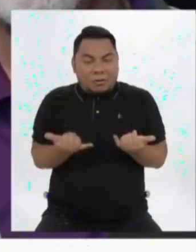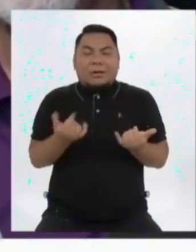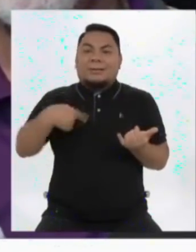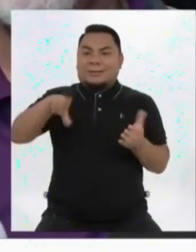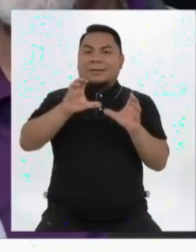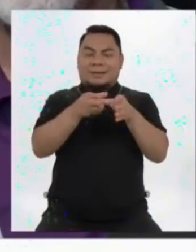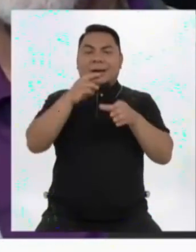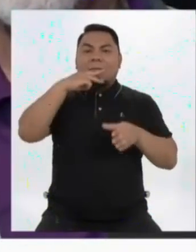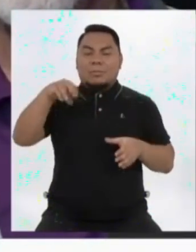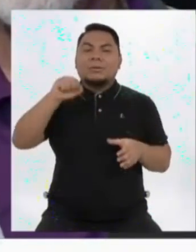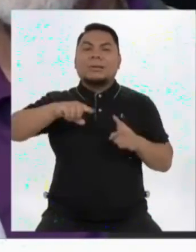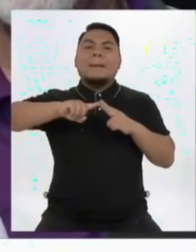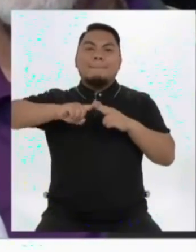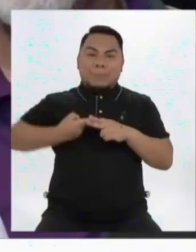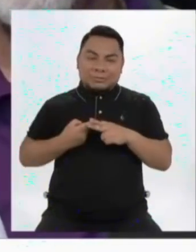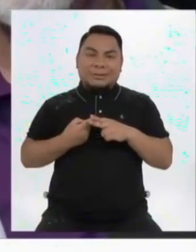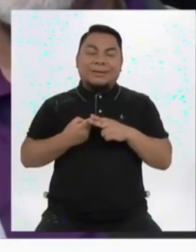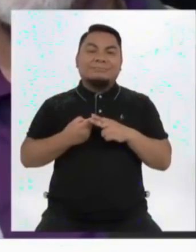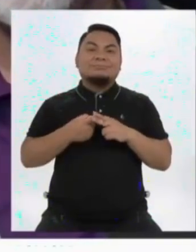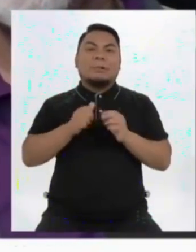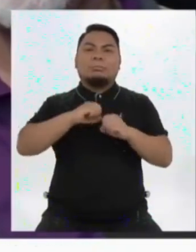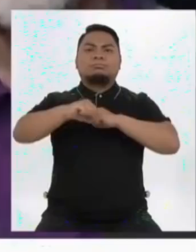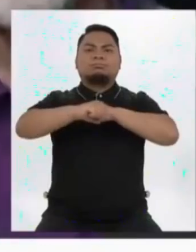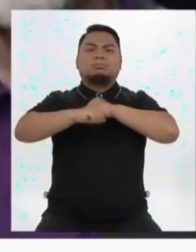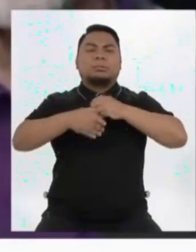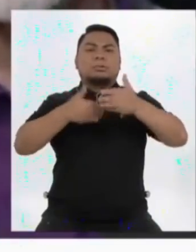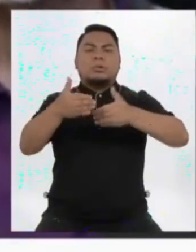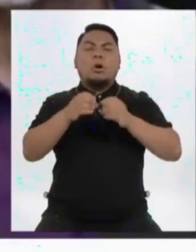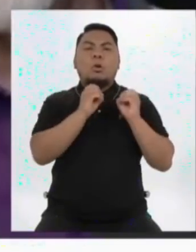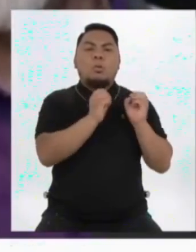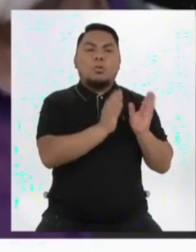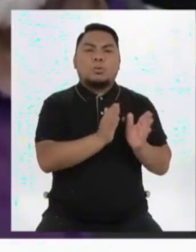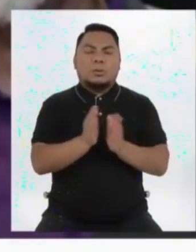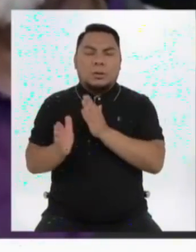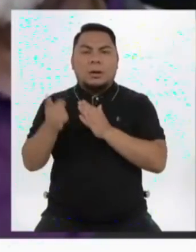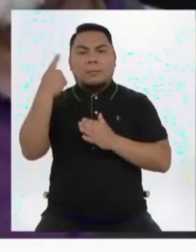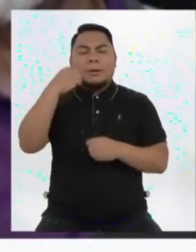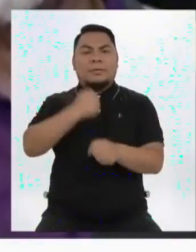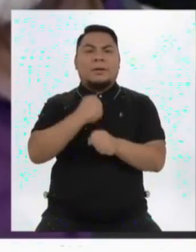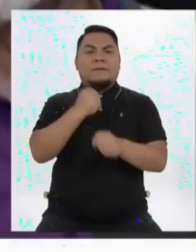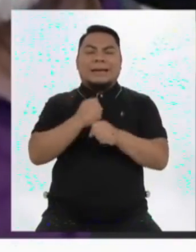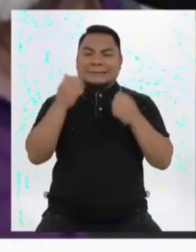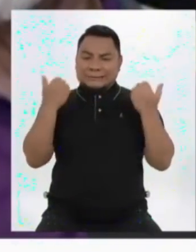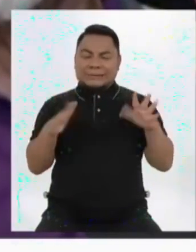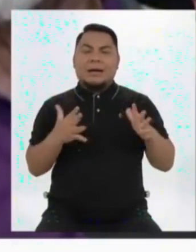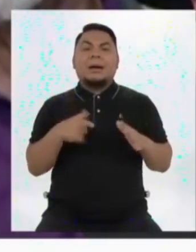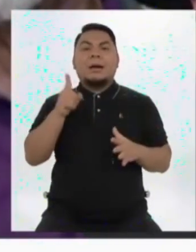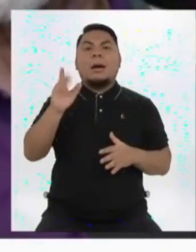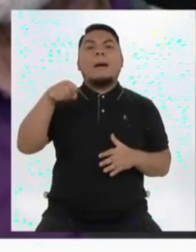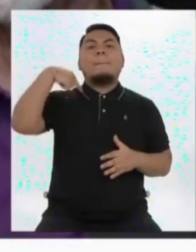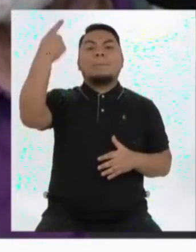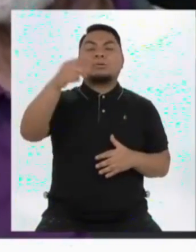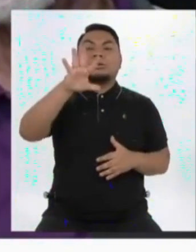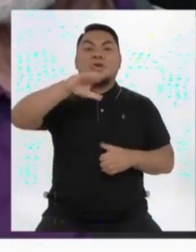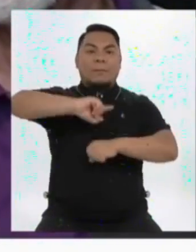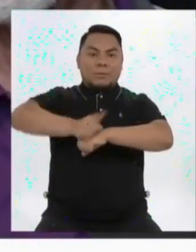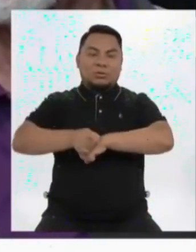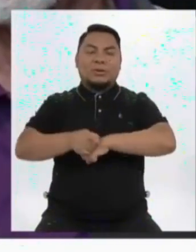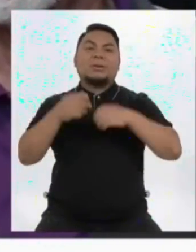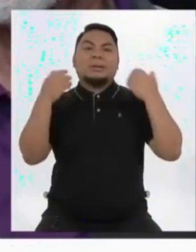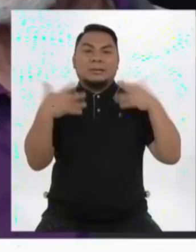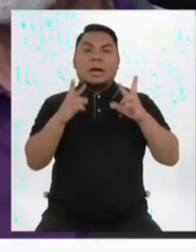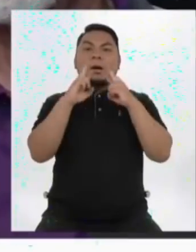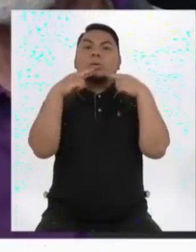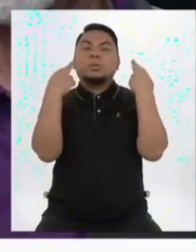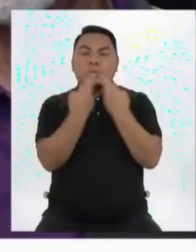nuestra bancada va a comenzar, nuestro partido en realidad, va a comenzar a organizarse para trabajar ya. Desde los próximos cinco minutos ya nos vamos